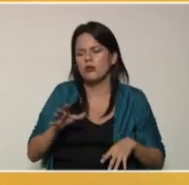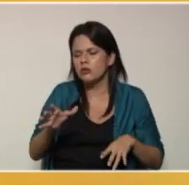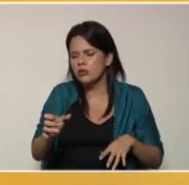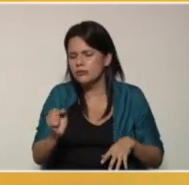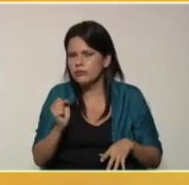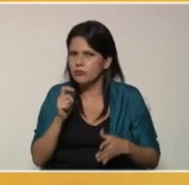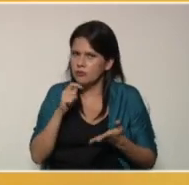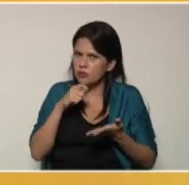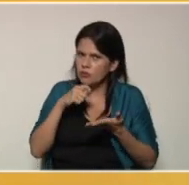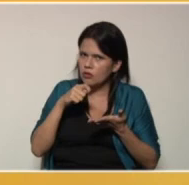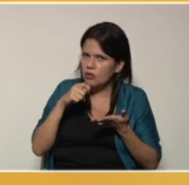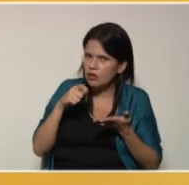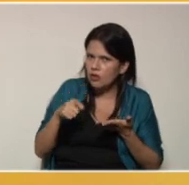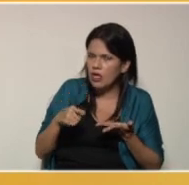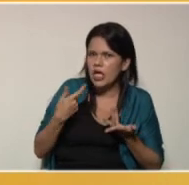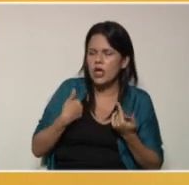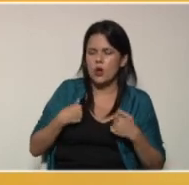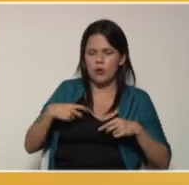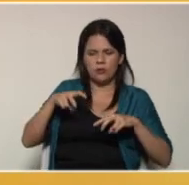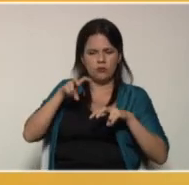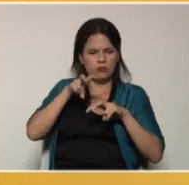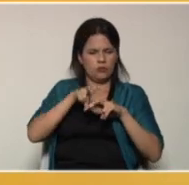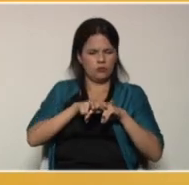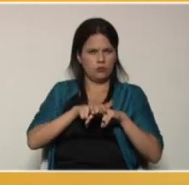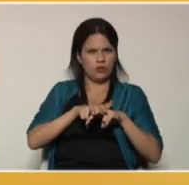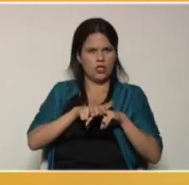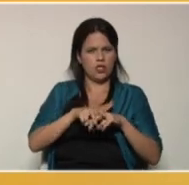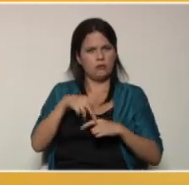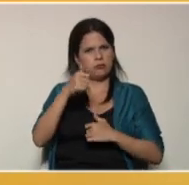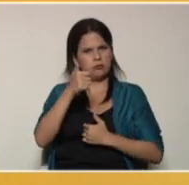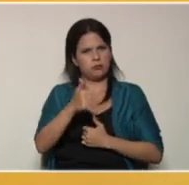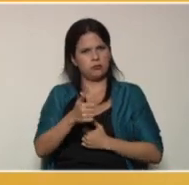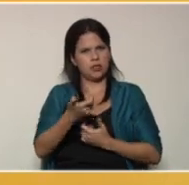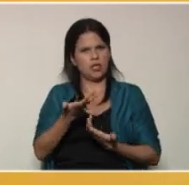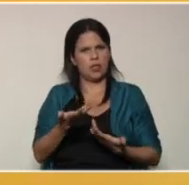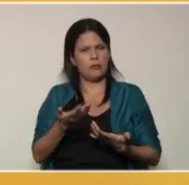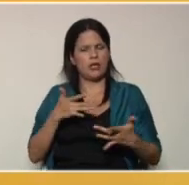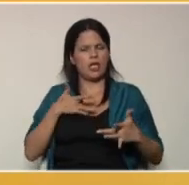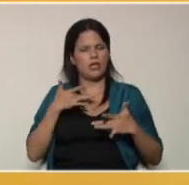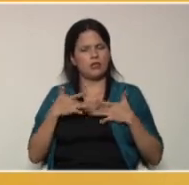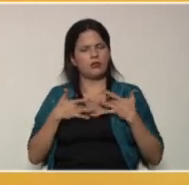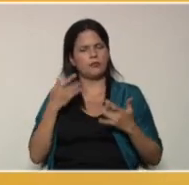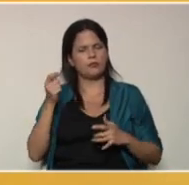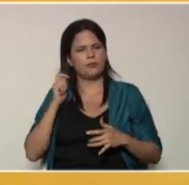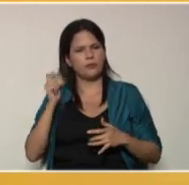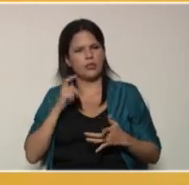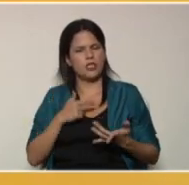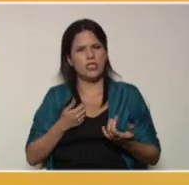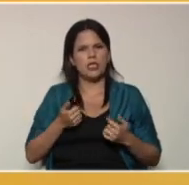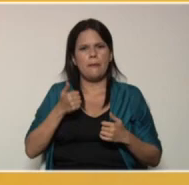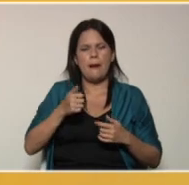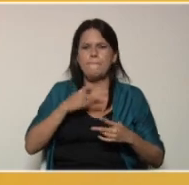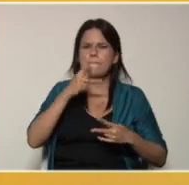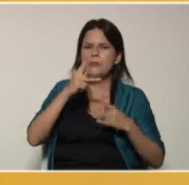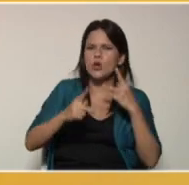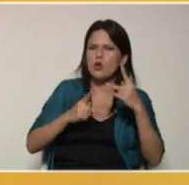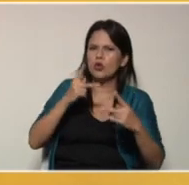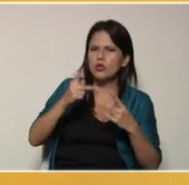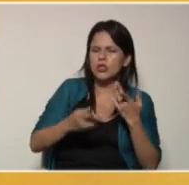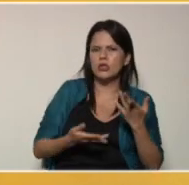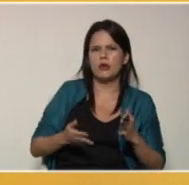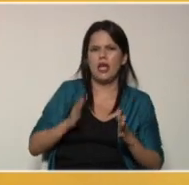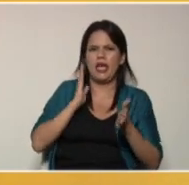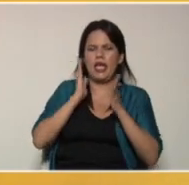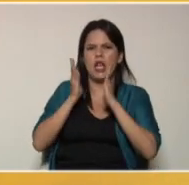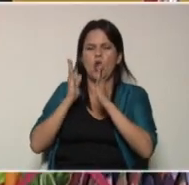el lápiz, de imposición correcta de sentarse, para que esta actividad pedagógica sea más productiva. El